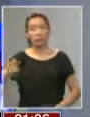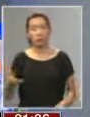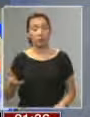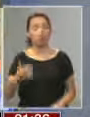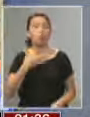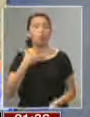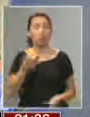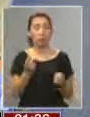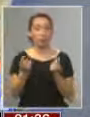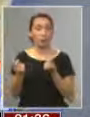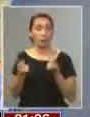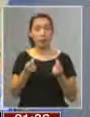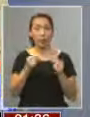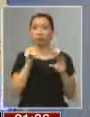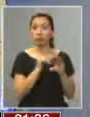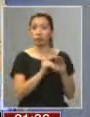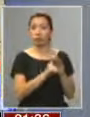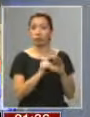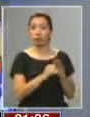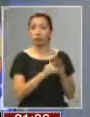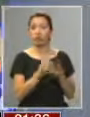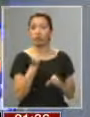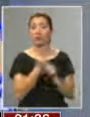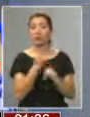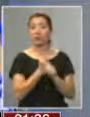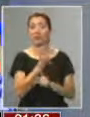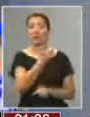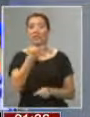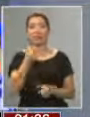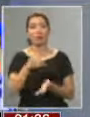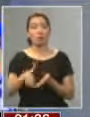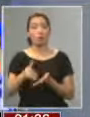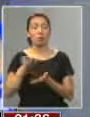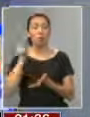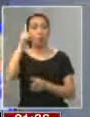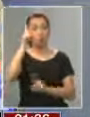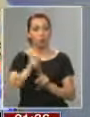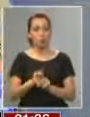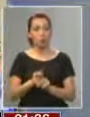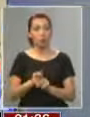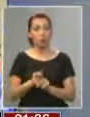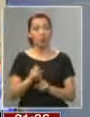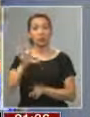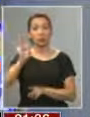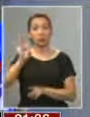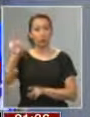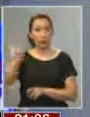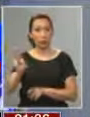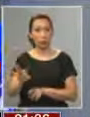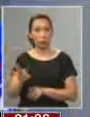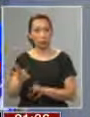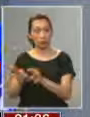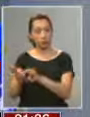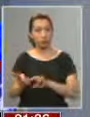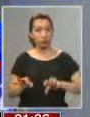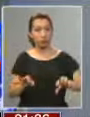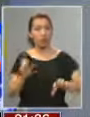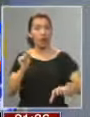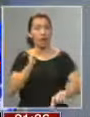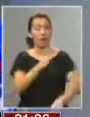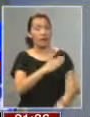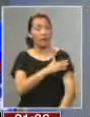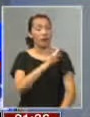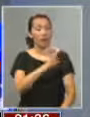Porque los recursos que ahorramos los trabajadores son 600 millones de dólares al mes. Si un 50% nos vamos a la FP del Estado,